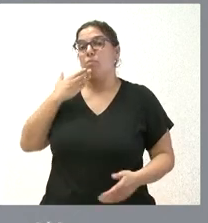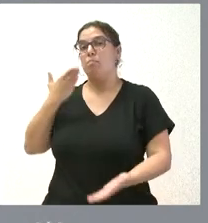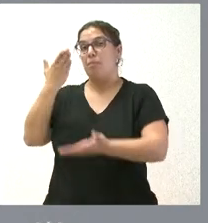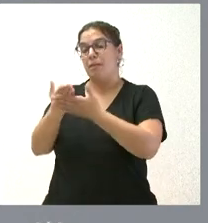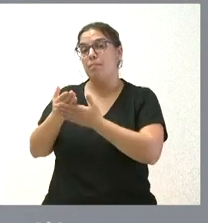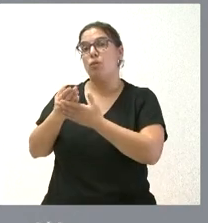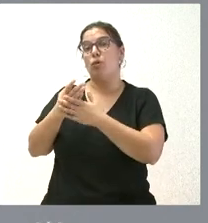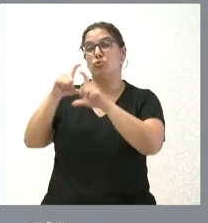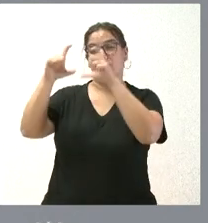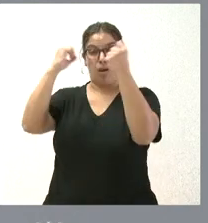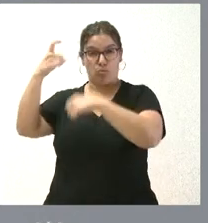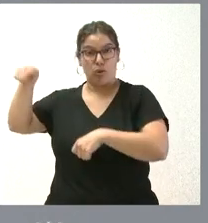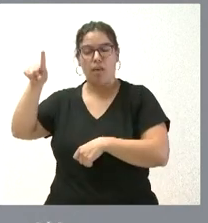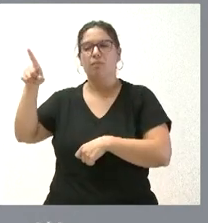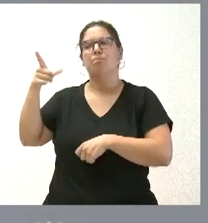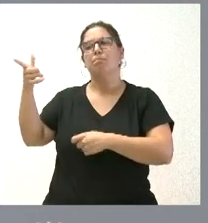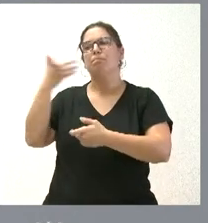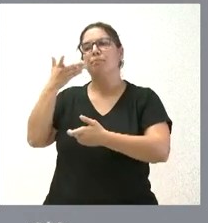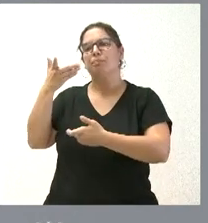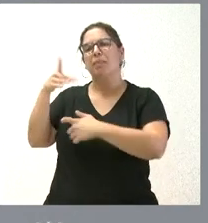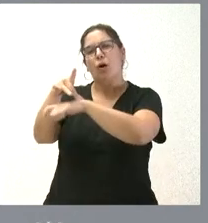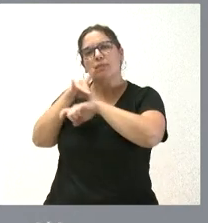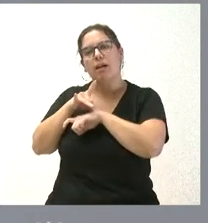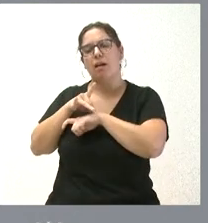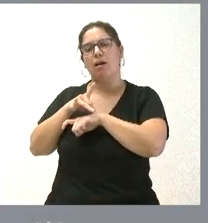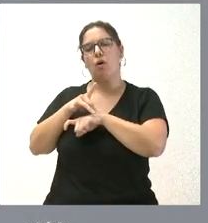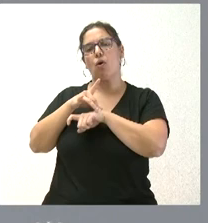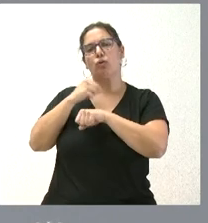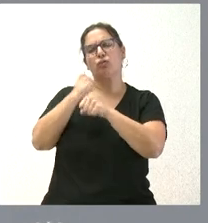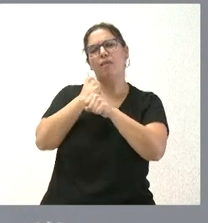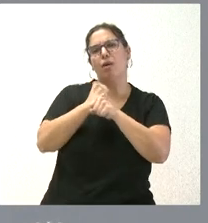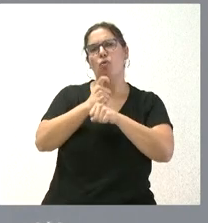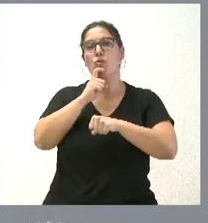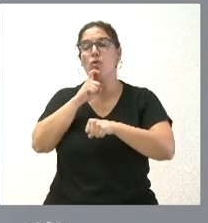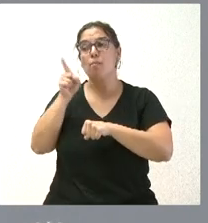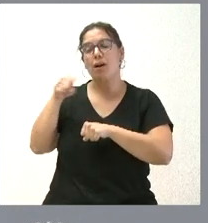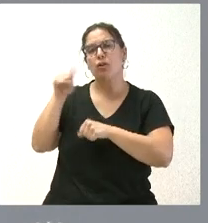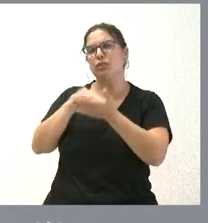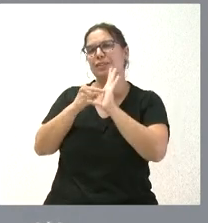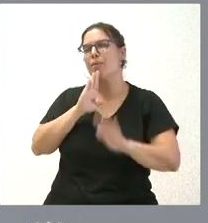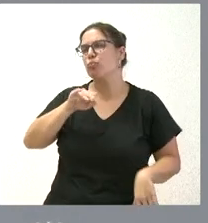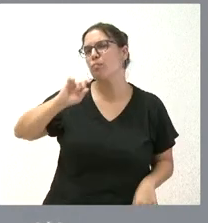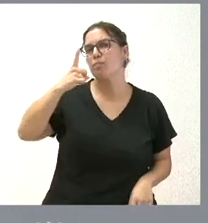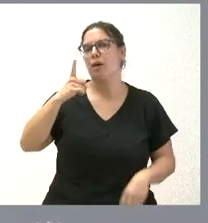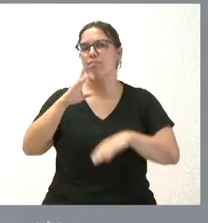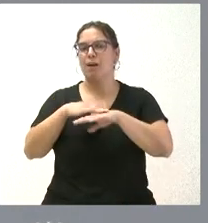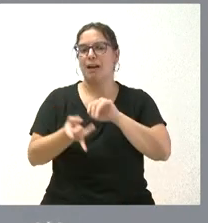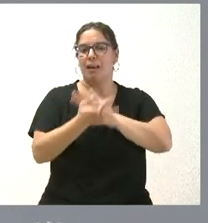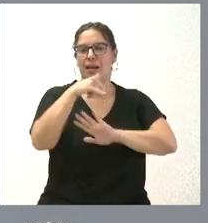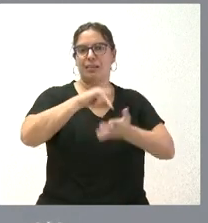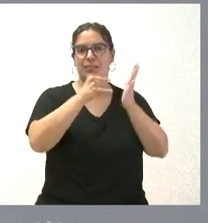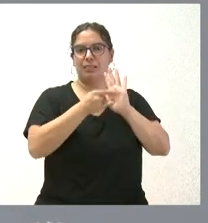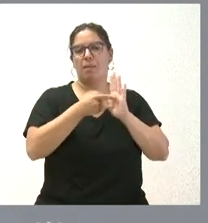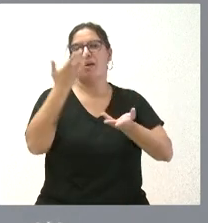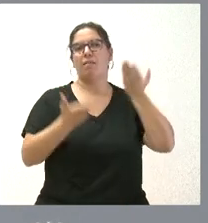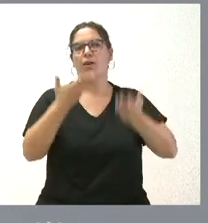trabajo, de cuál era, a su juicio, el procedimiento más adecuado para poner en marcha un sistema de evaluación generalizada de las políticas públicas.